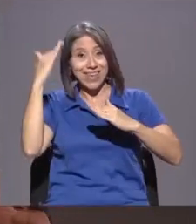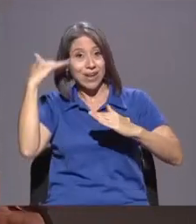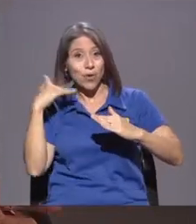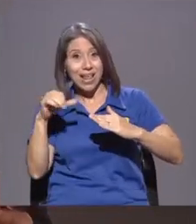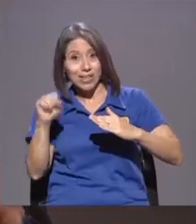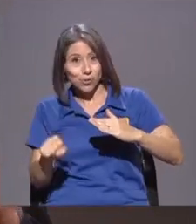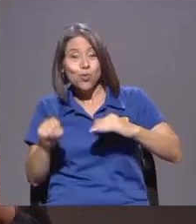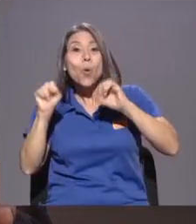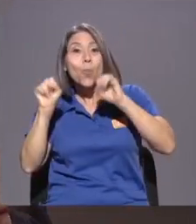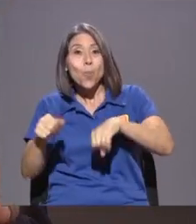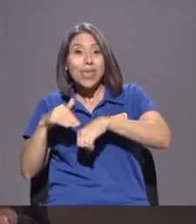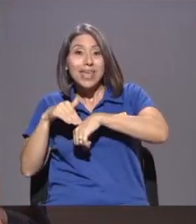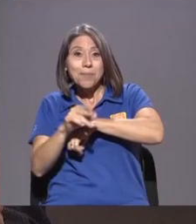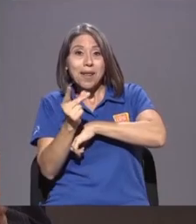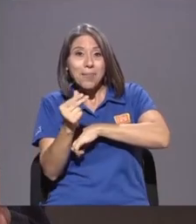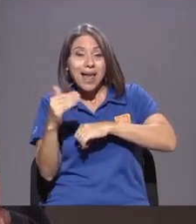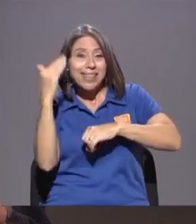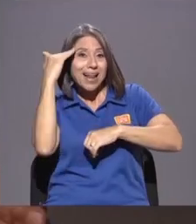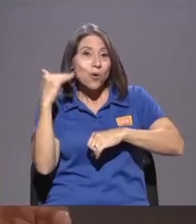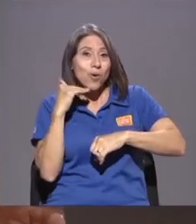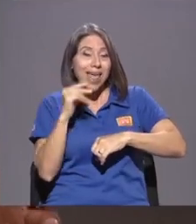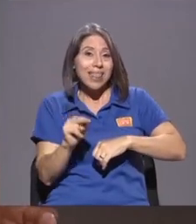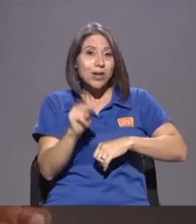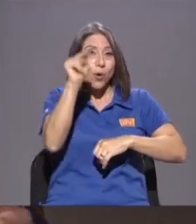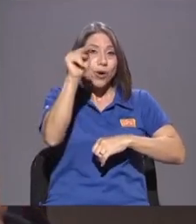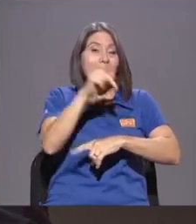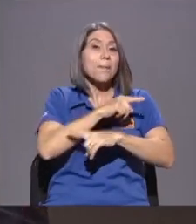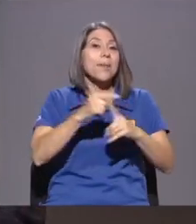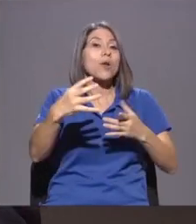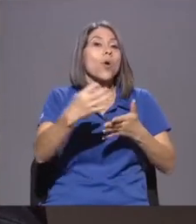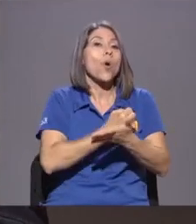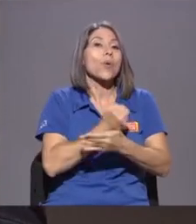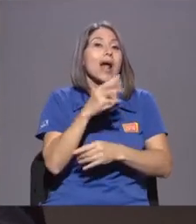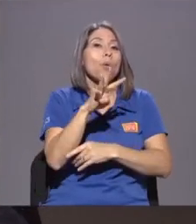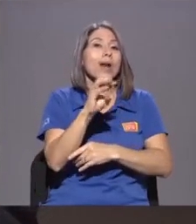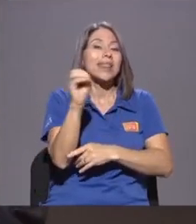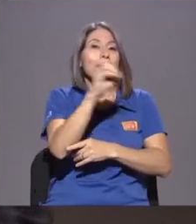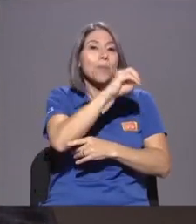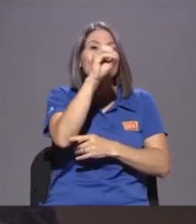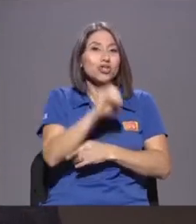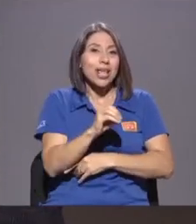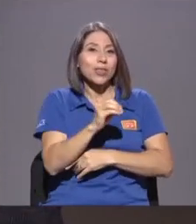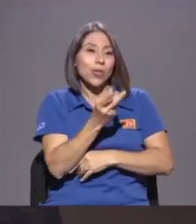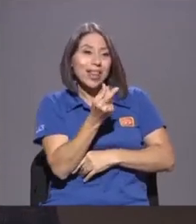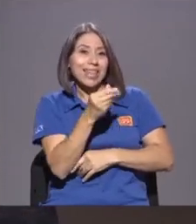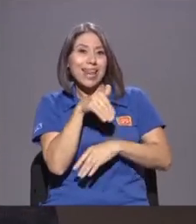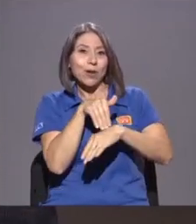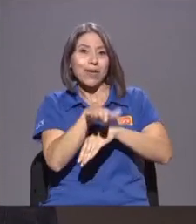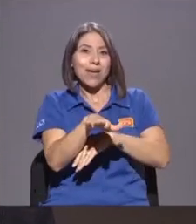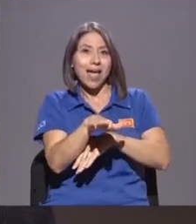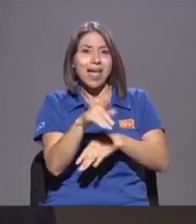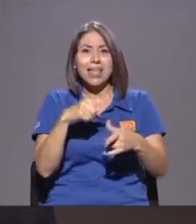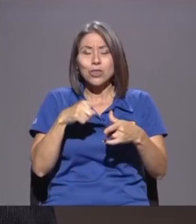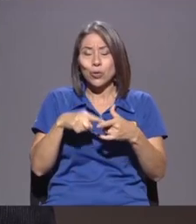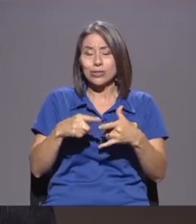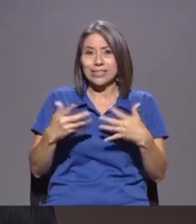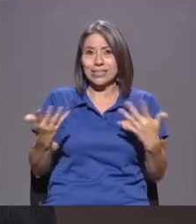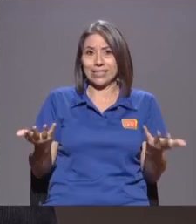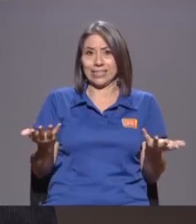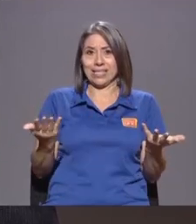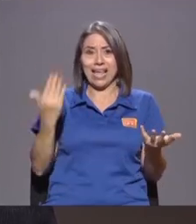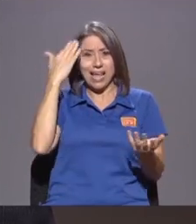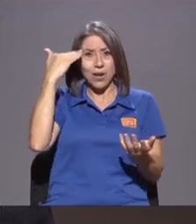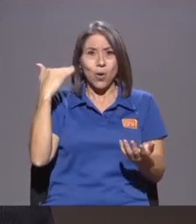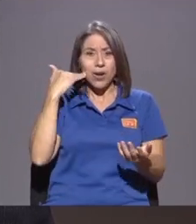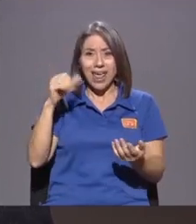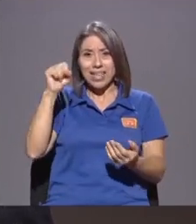El Costo De La Transacción Es 40% De La Hermesa Entonces Bueno Ya Sabemos El Promedio 10 En Corea Del Sur